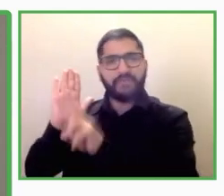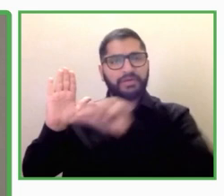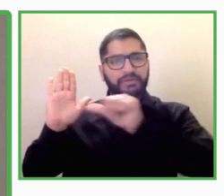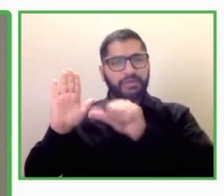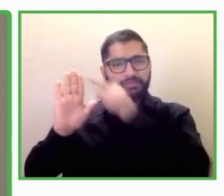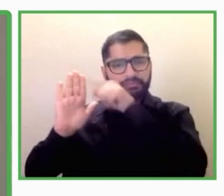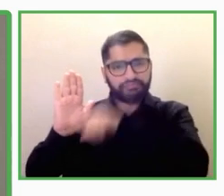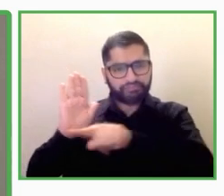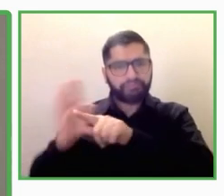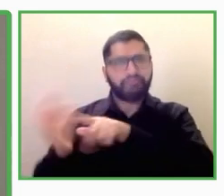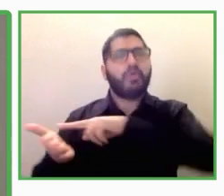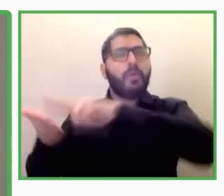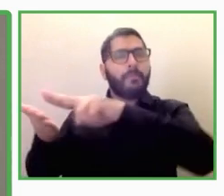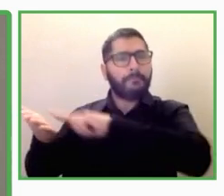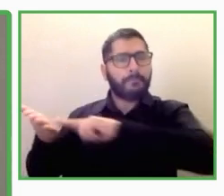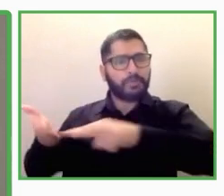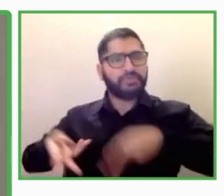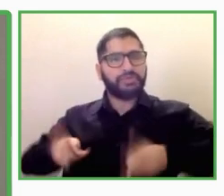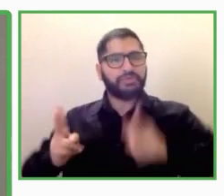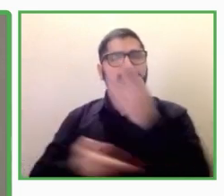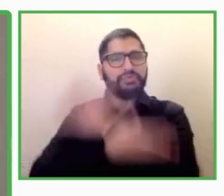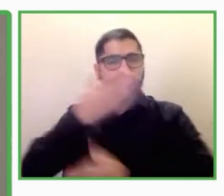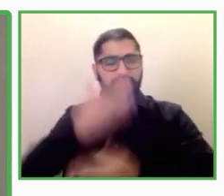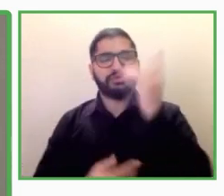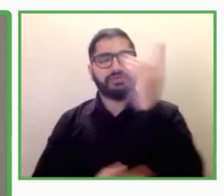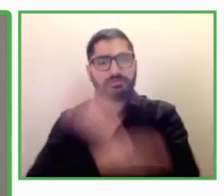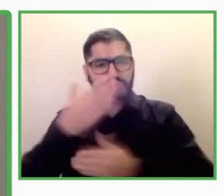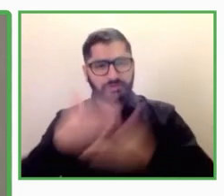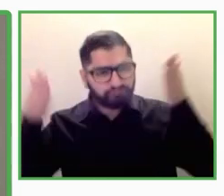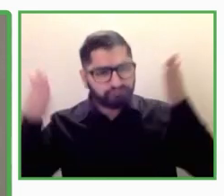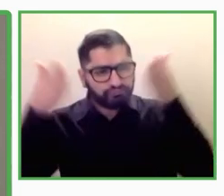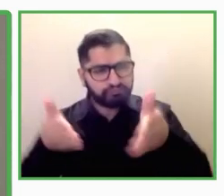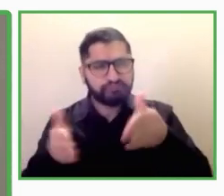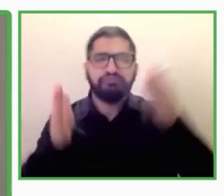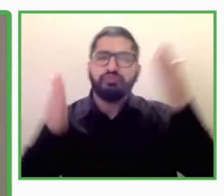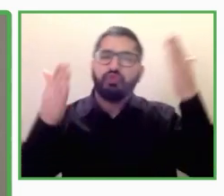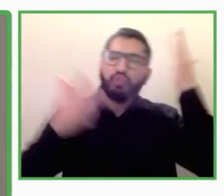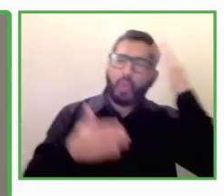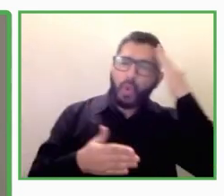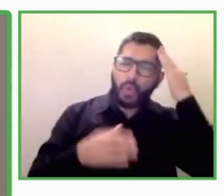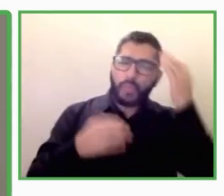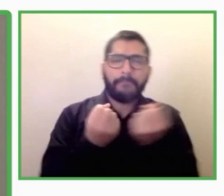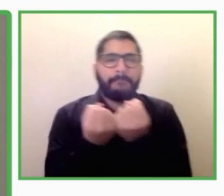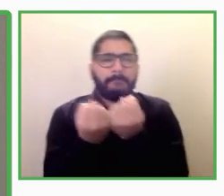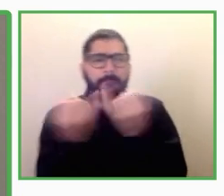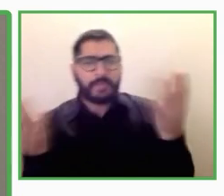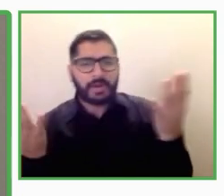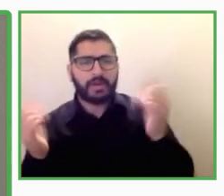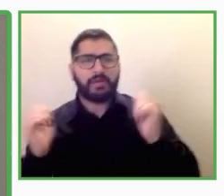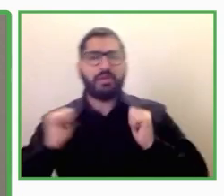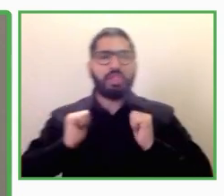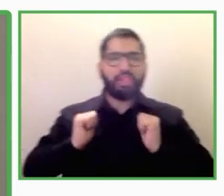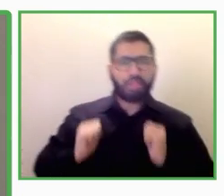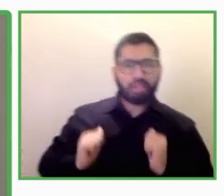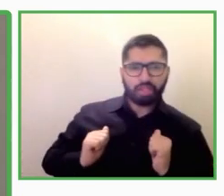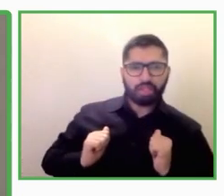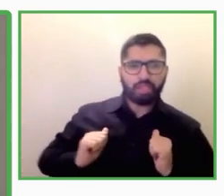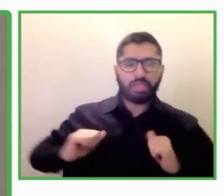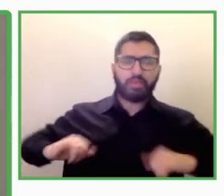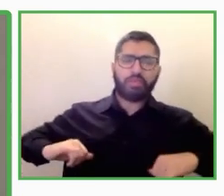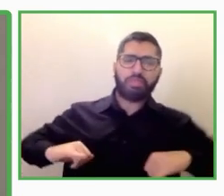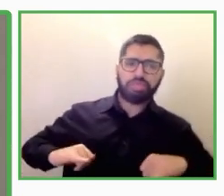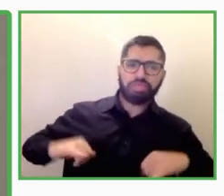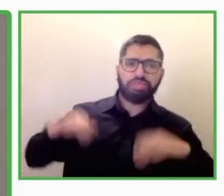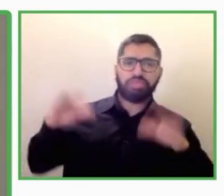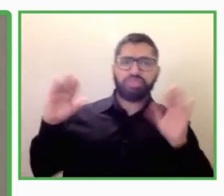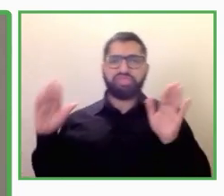Sabemos que hay un alto nivel de desempleo, que hay una falta de las cualificaciones adecuadas, hay incluso actitudes discriminatorias, está el